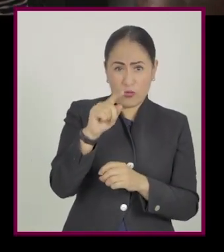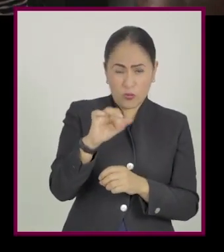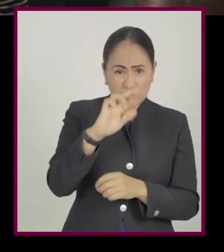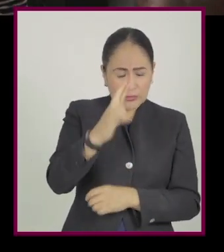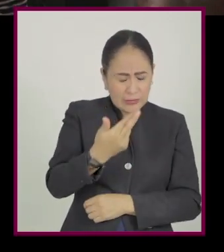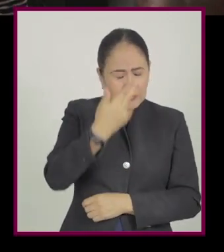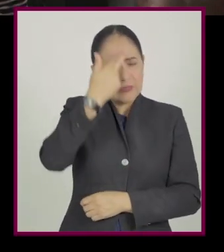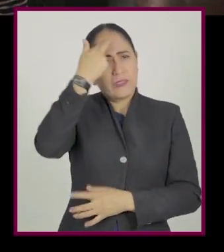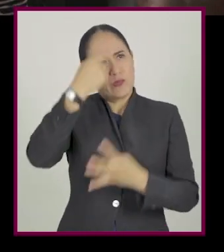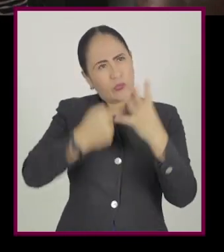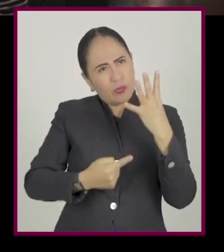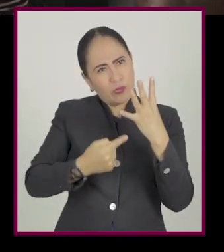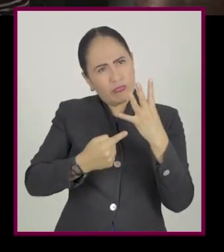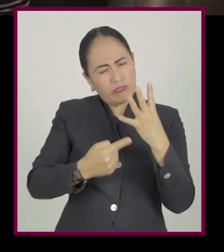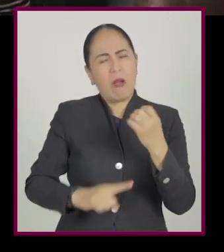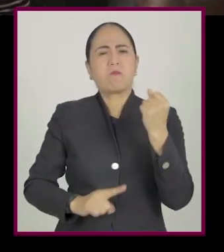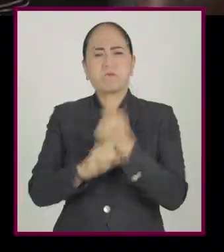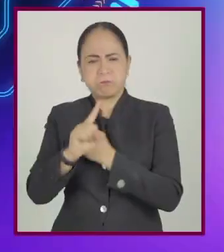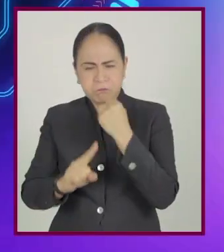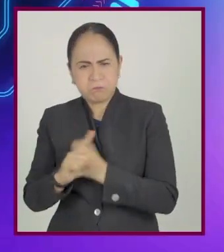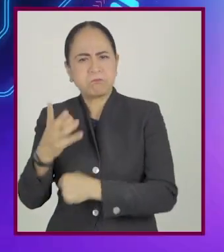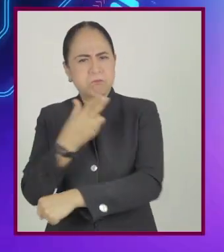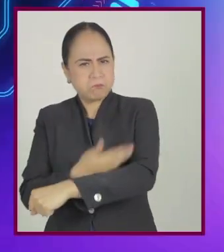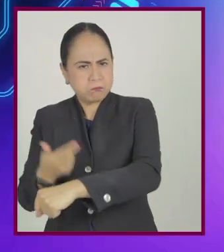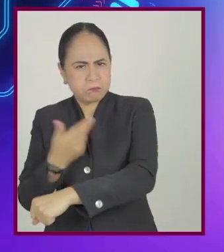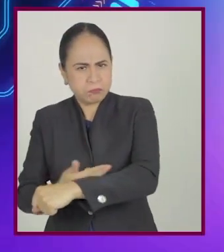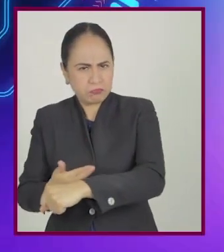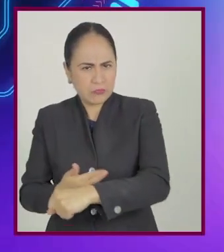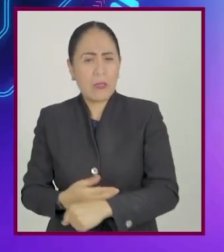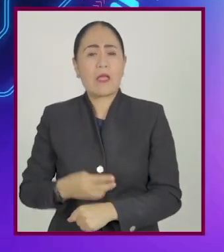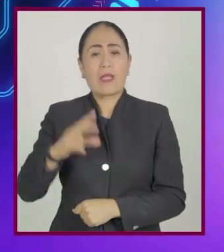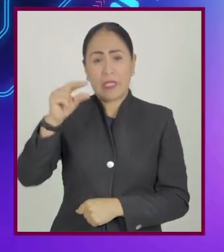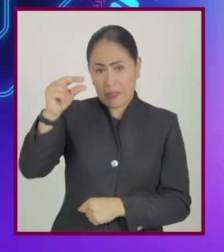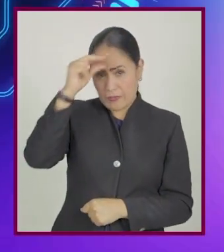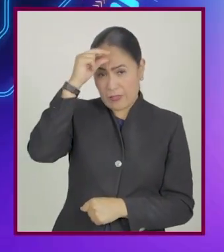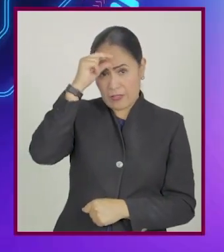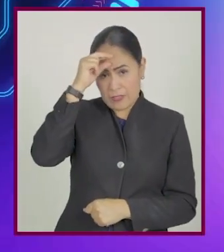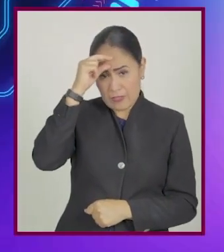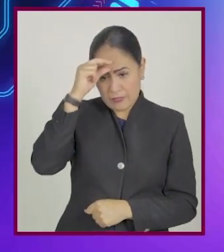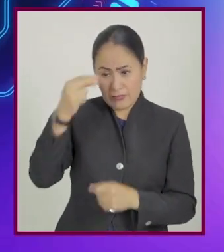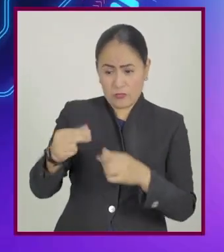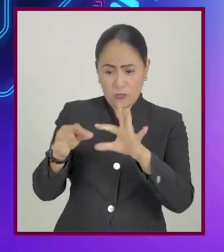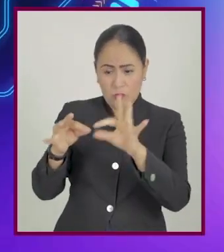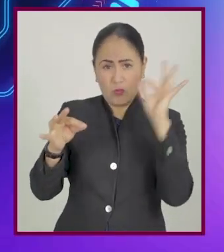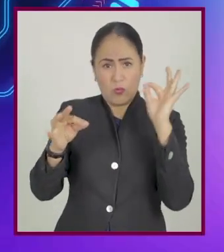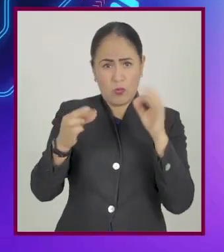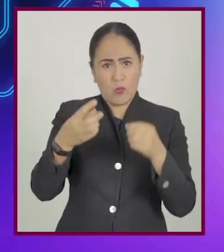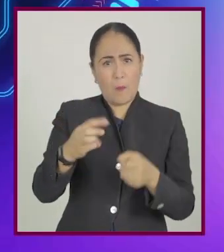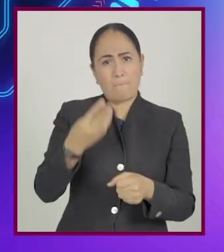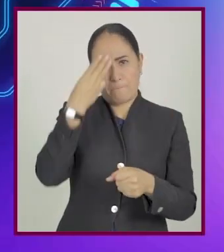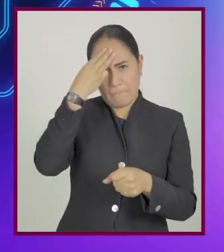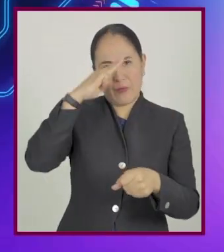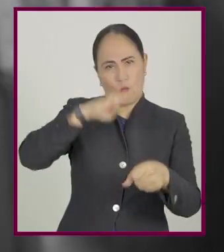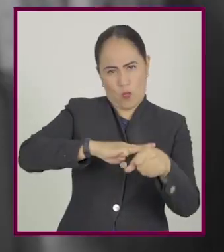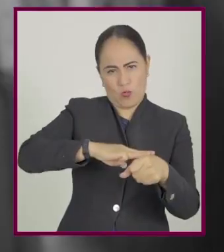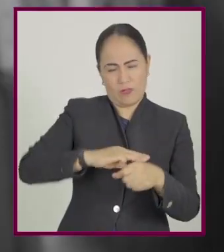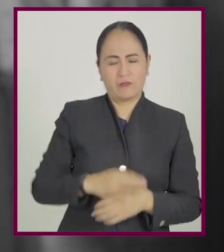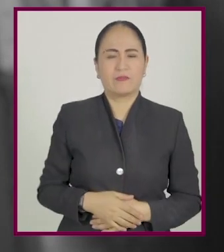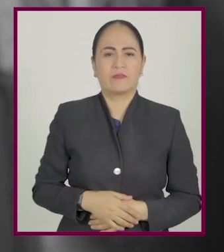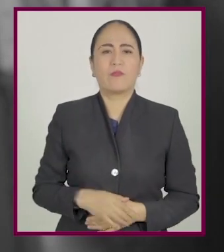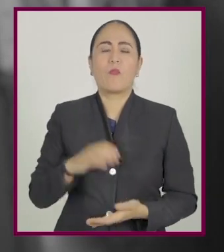recordar los datos necesarios para resolverlos. Por lo que la memoria es uno de los instrumentos de la inteligencia.